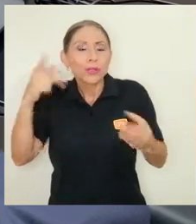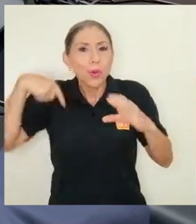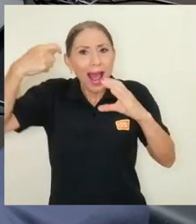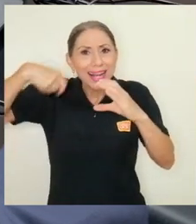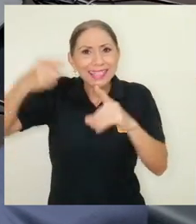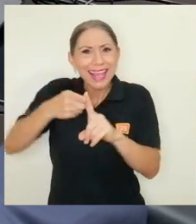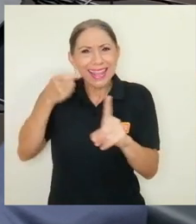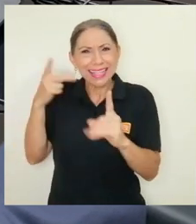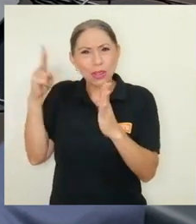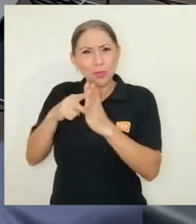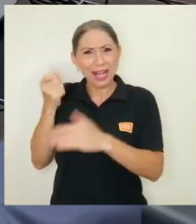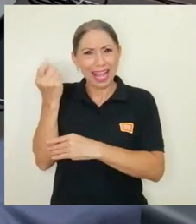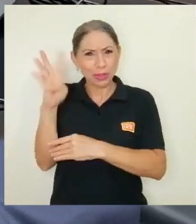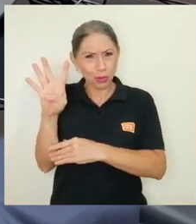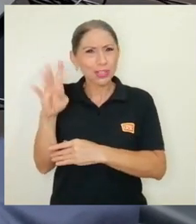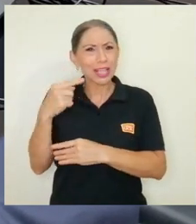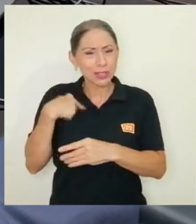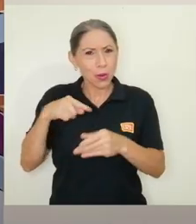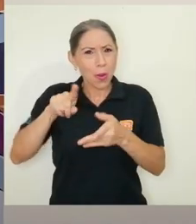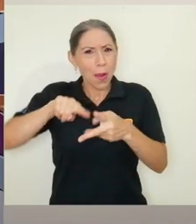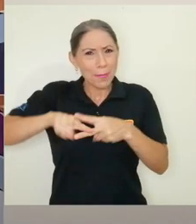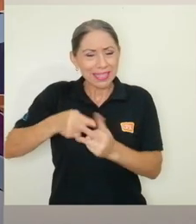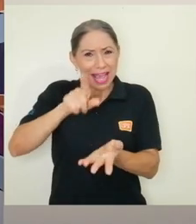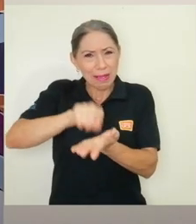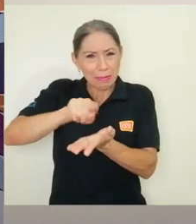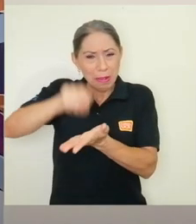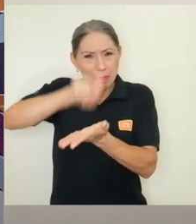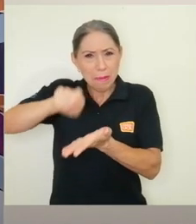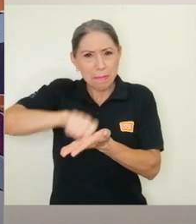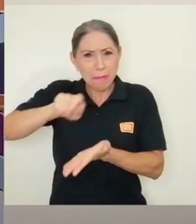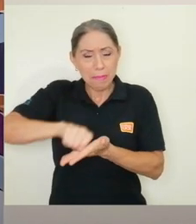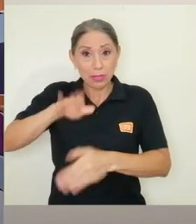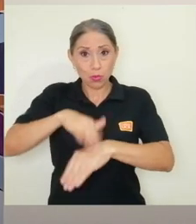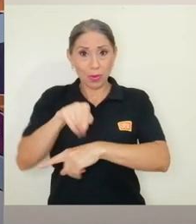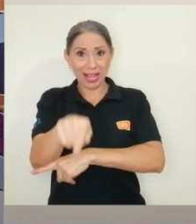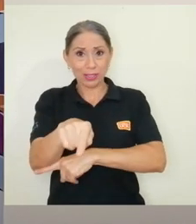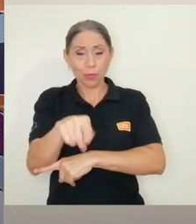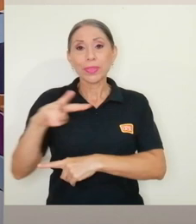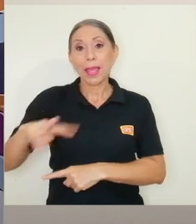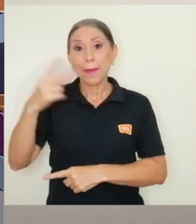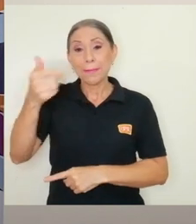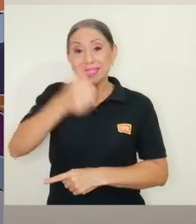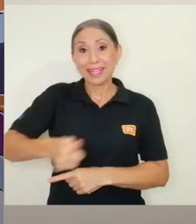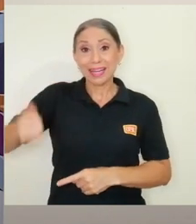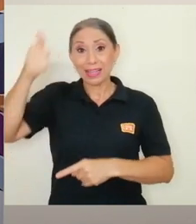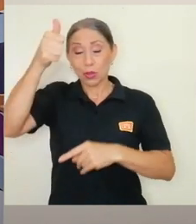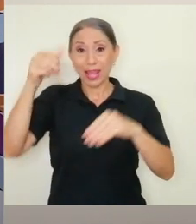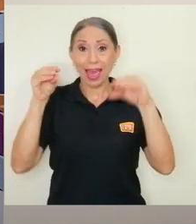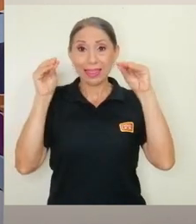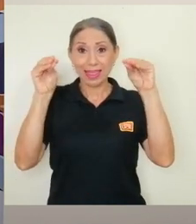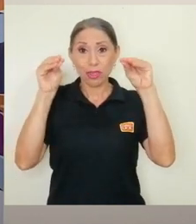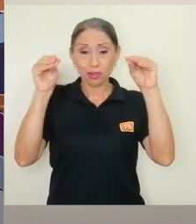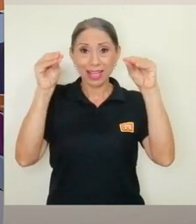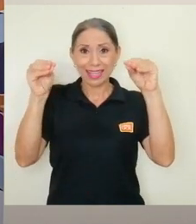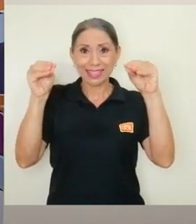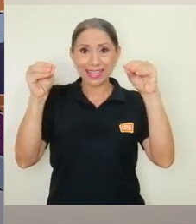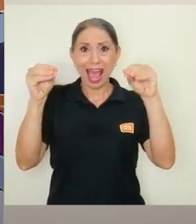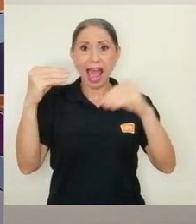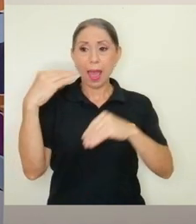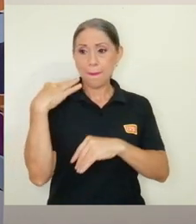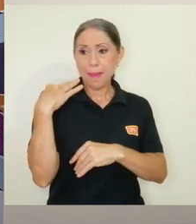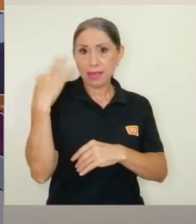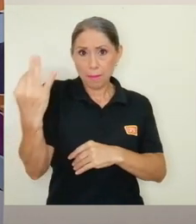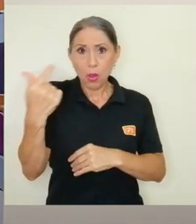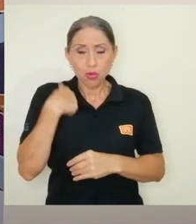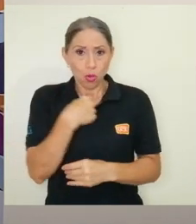publicar sobre el fenómeno de la educación virtual. La razón por la que la vicerectoría de docencia me ha llamado a dirigir esta